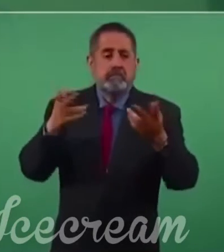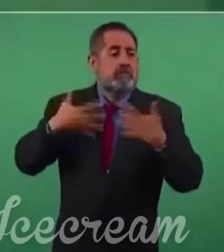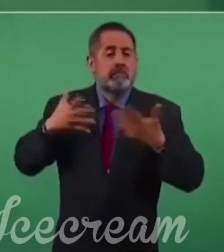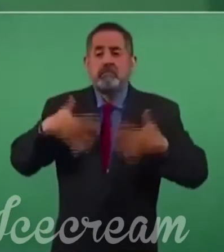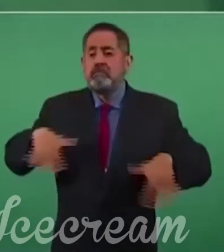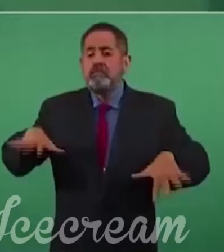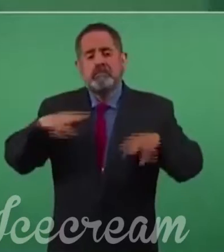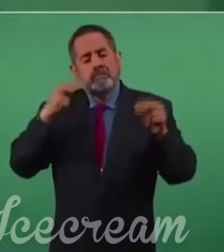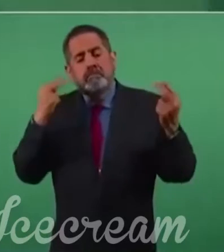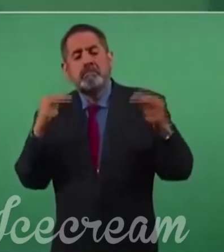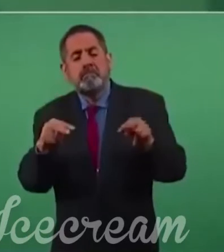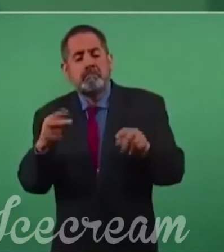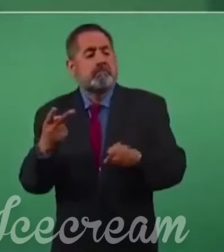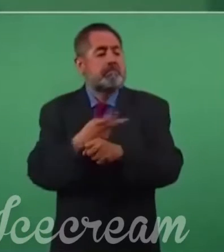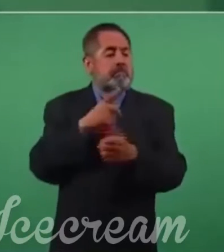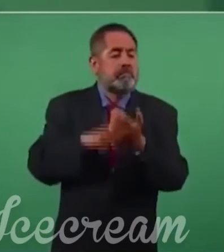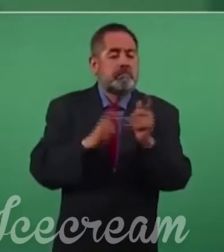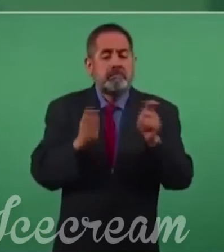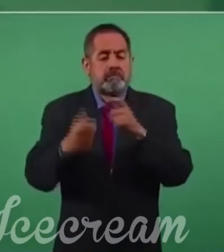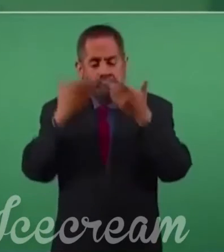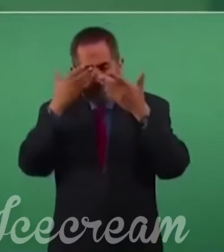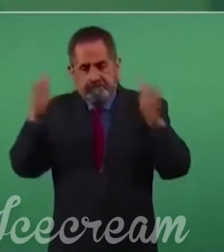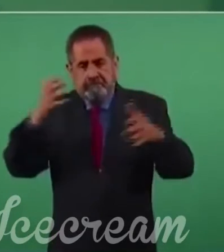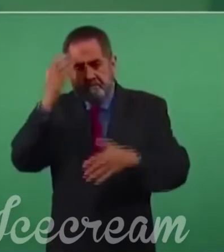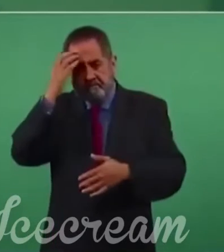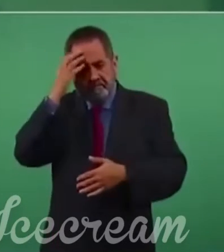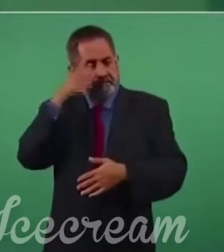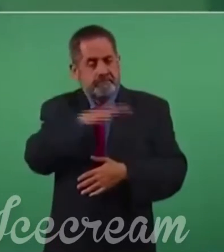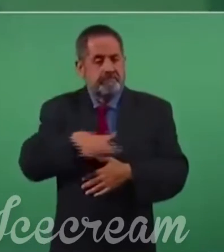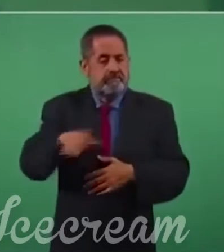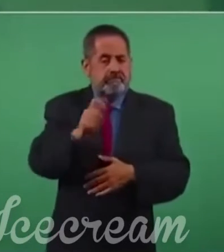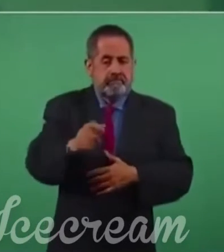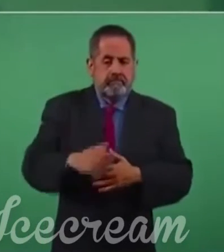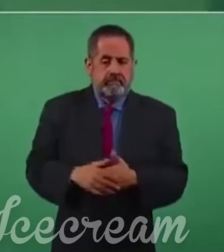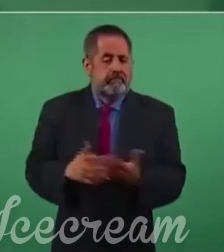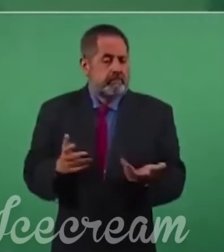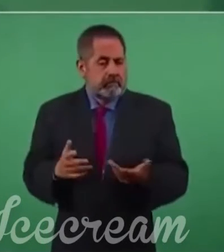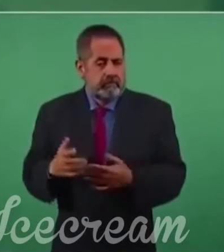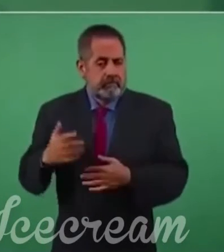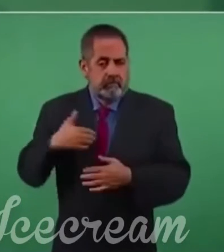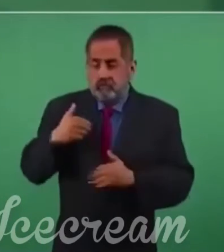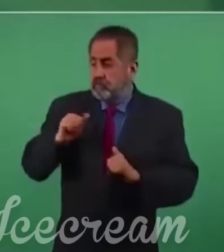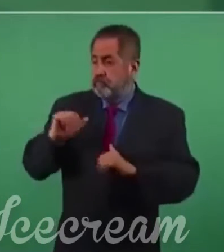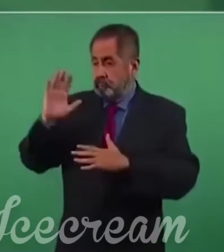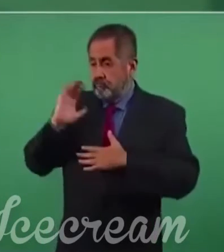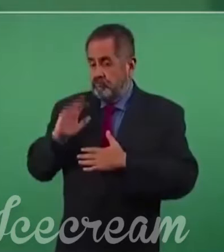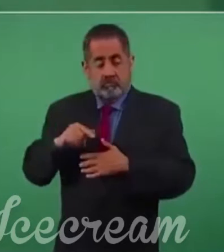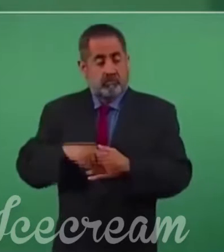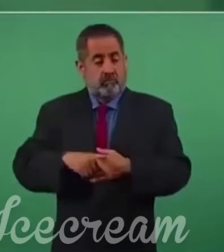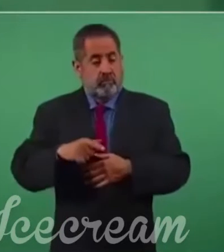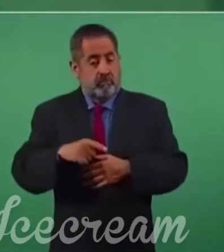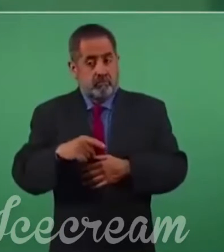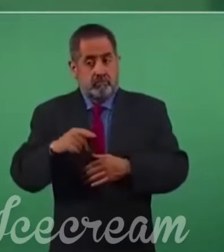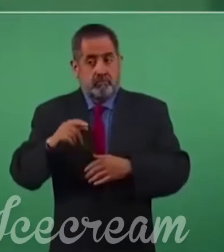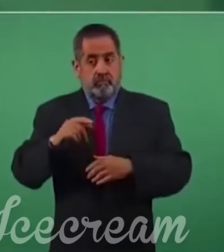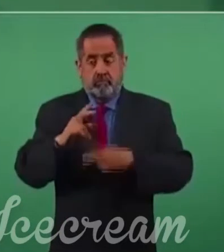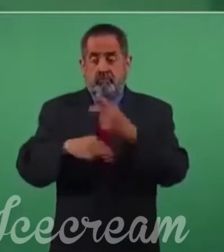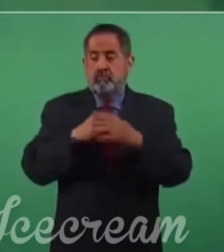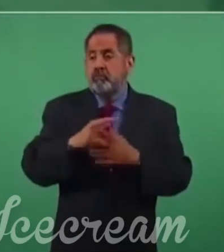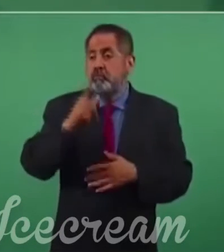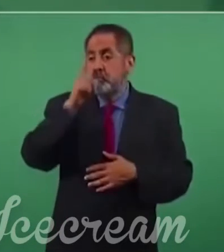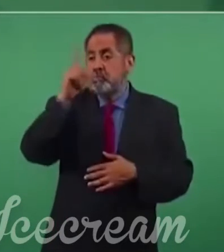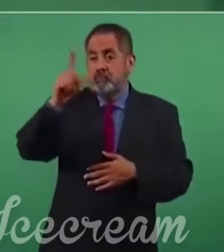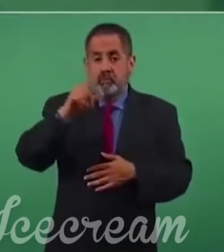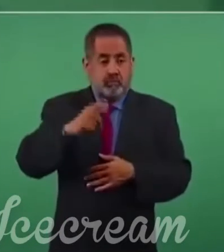yo tengo el compromiso de que no va a aumentar el precio de la luz en todo el